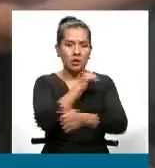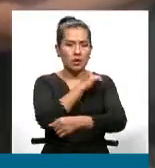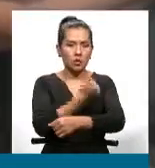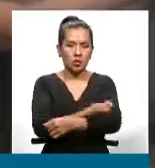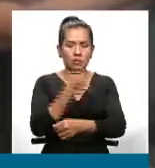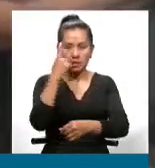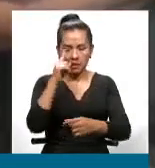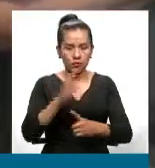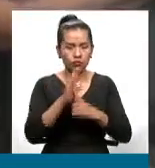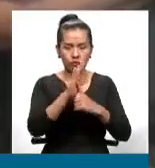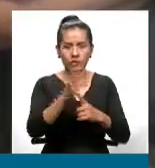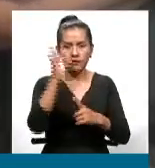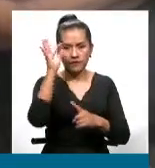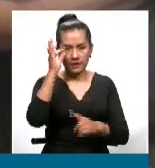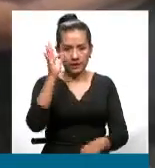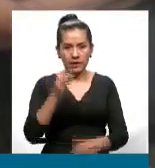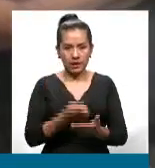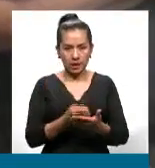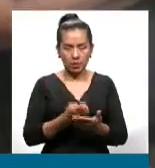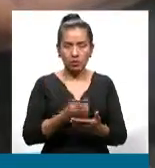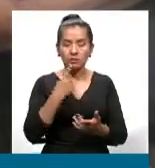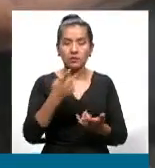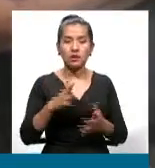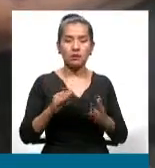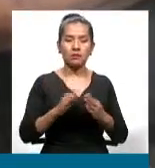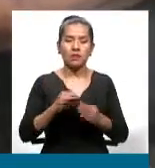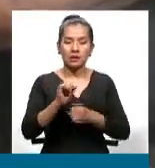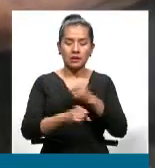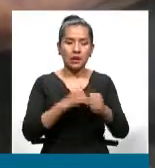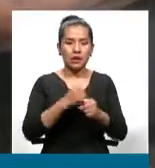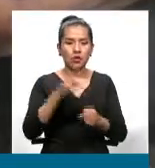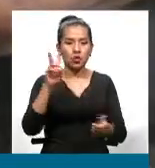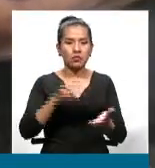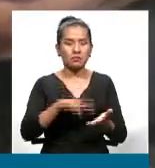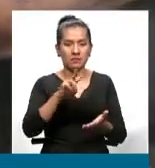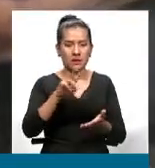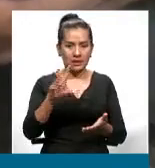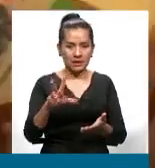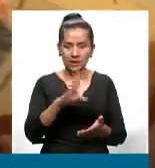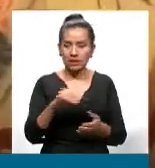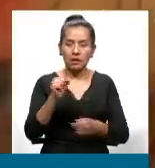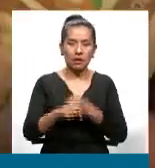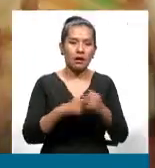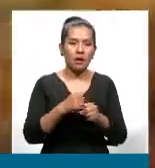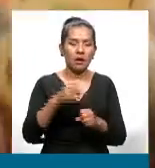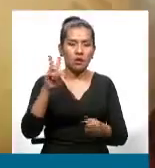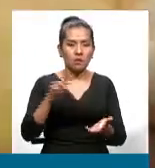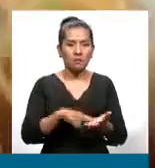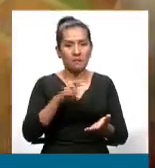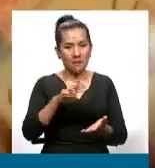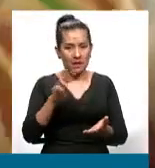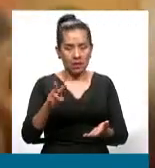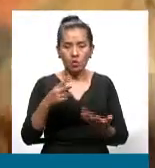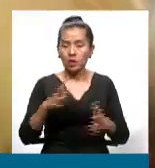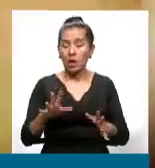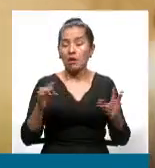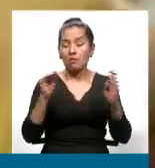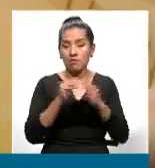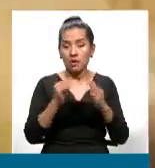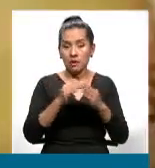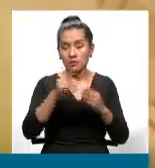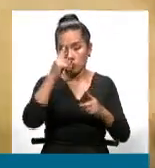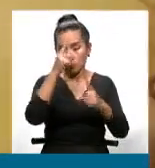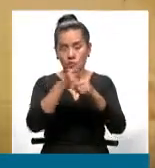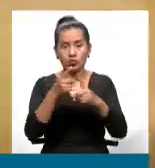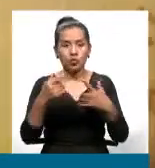Programa Fiscal Financiero, la gestión 2023 como la gestión 2022 han sido bastante desafiantes. ¿En qué